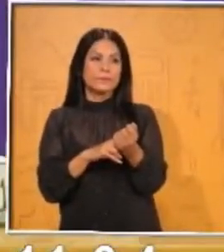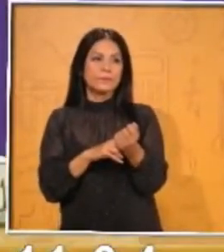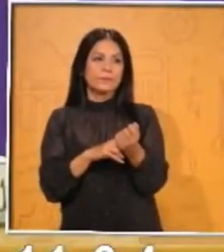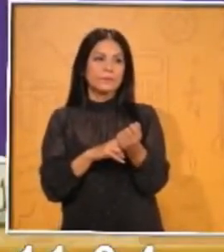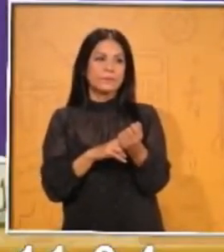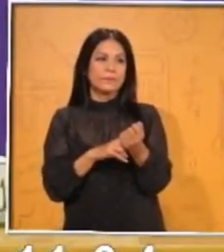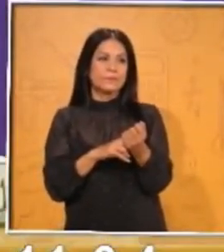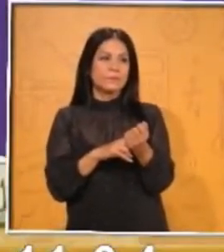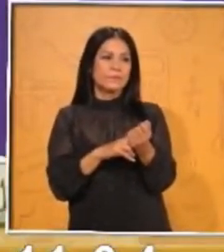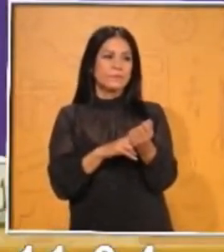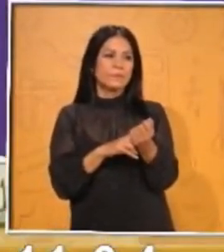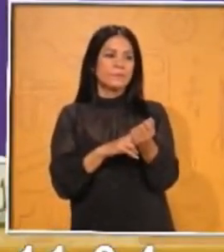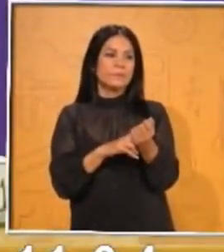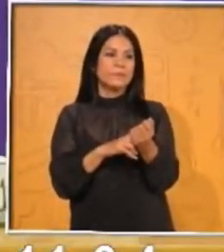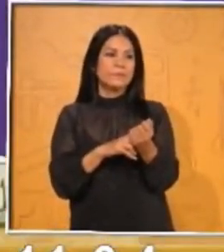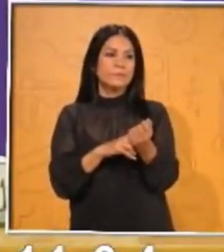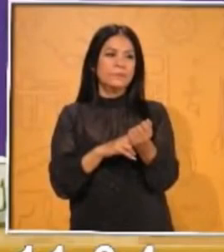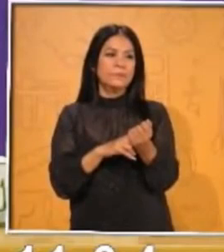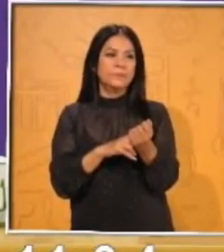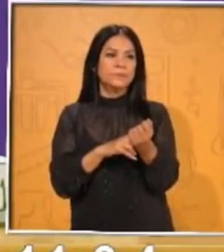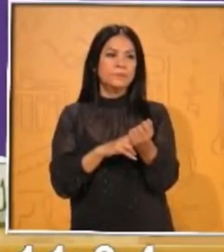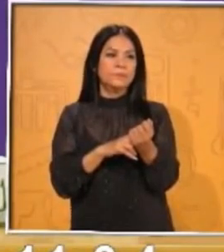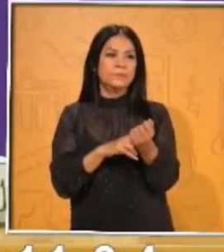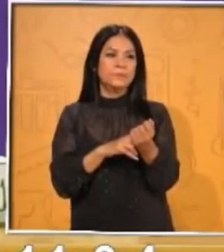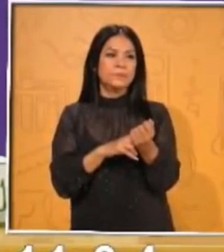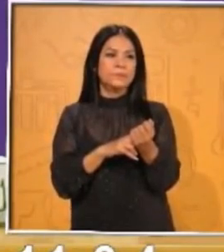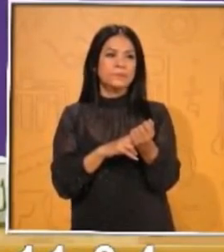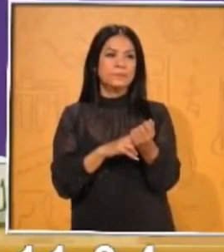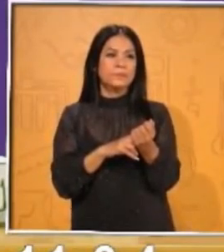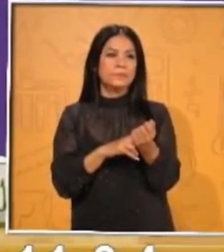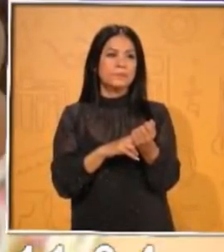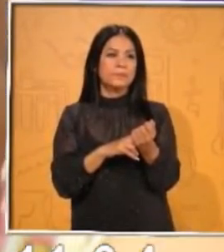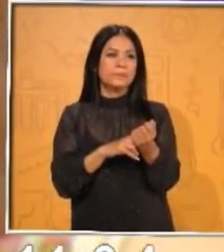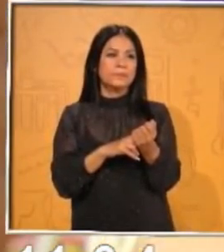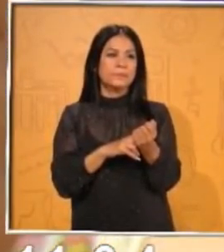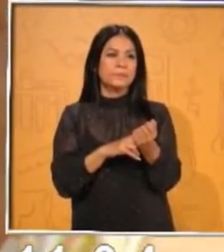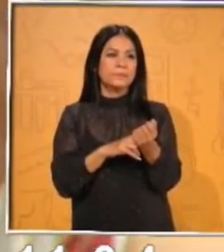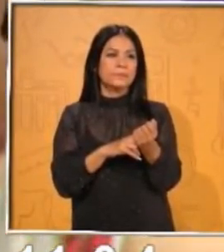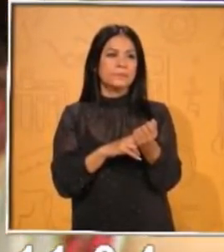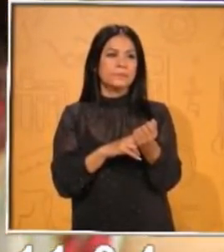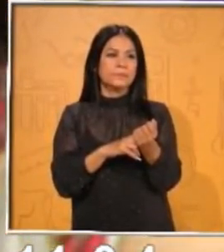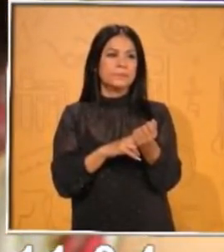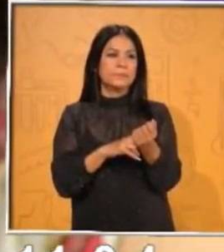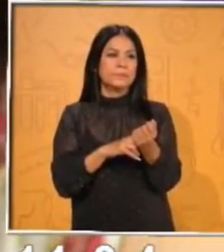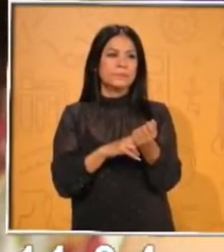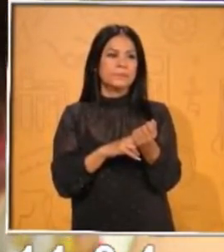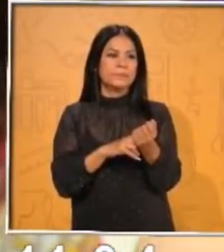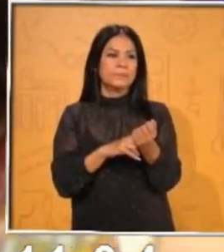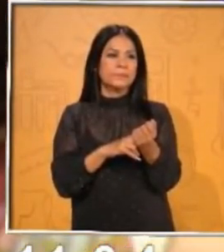Si este vale uno, ¿cuántos puntos valdrá este?